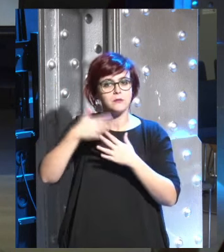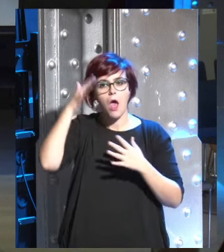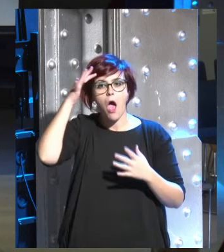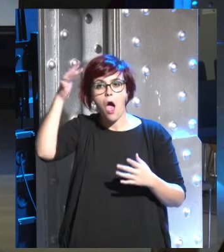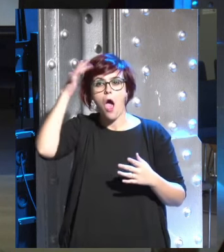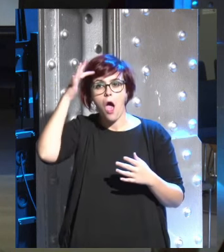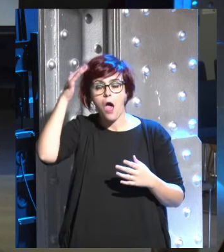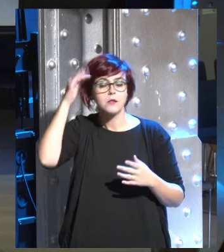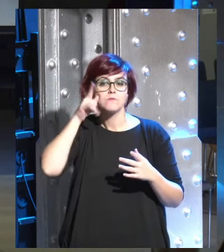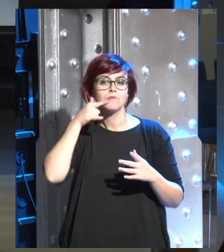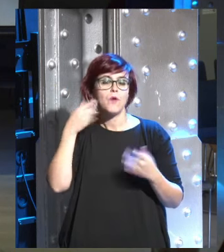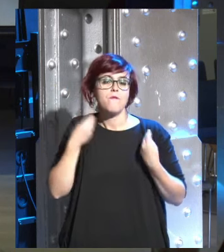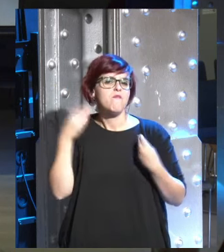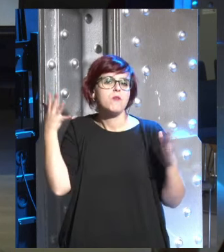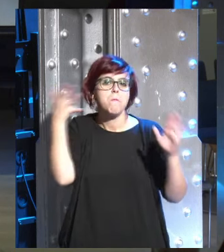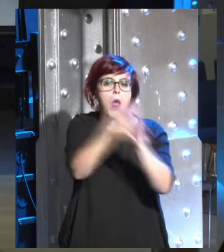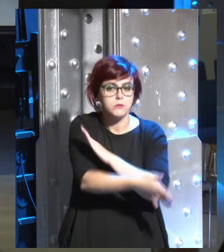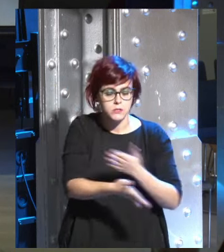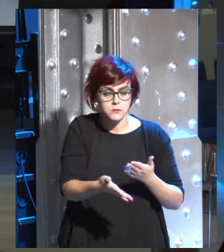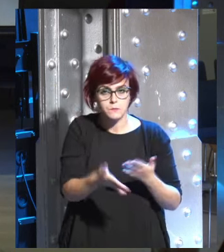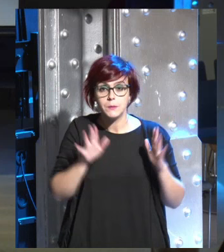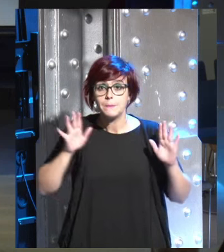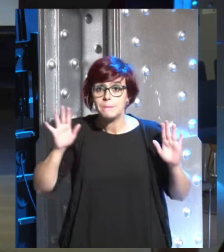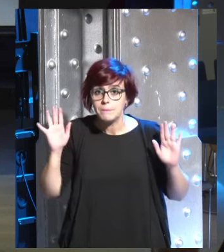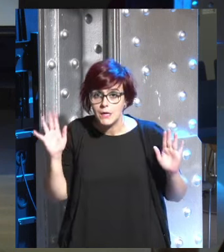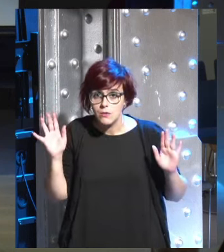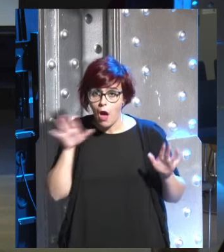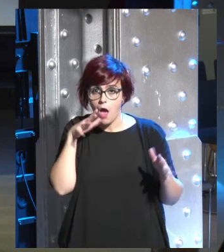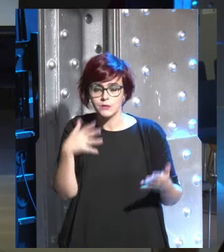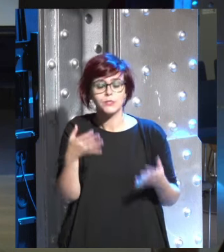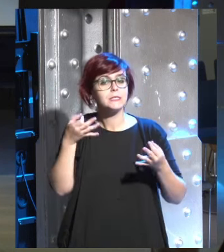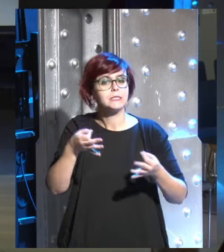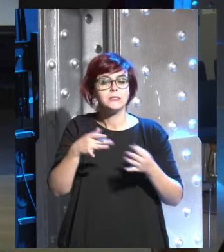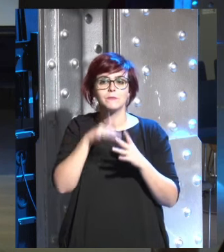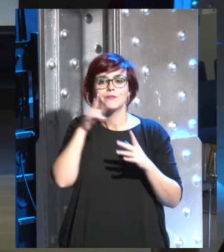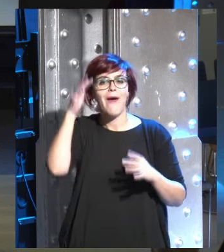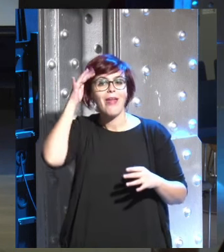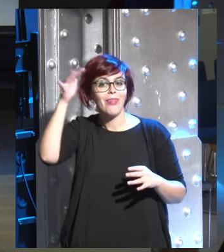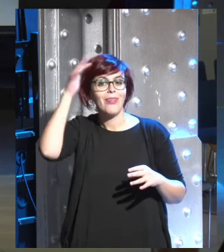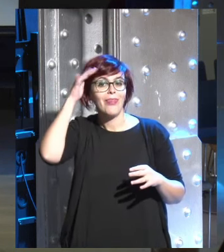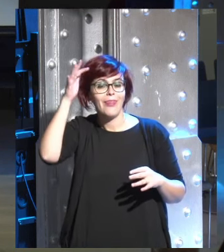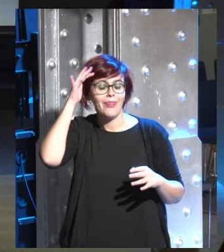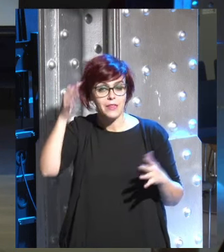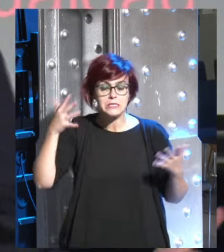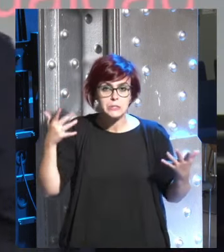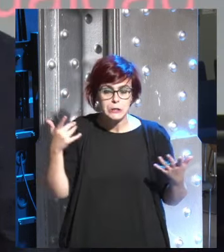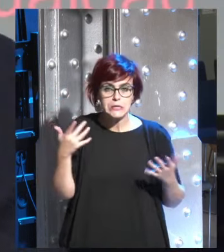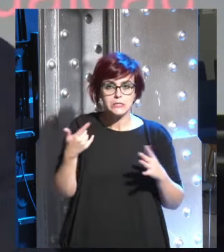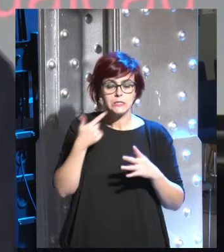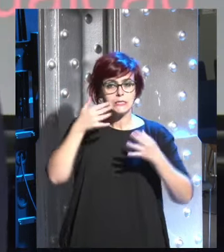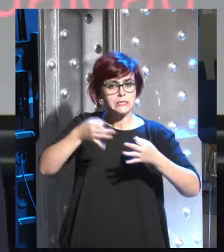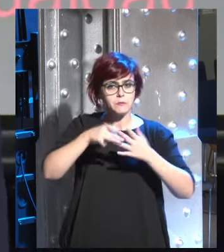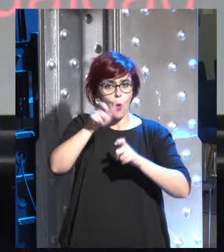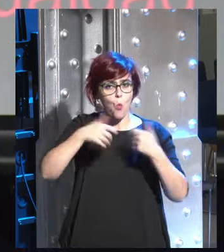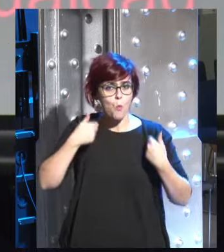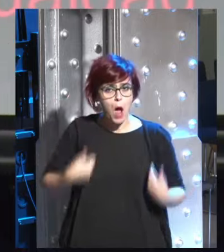con la inmortalidad de los seres humanos pero hasta ahora siempre pertenecía al campo de la fantasía era algo que normalmente